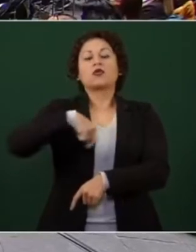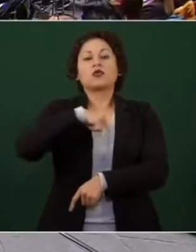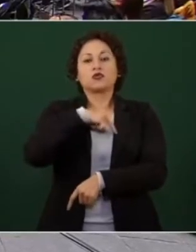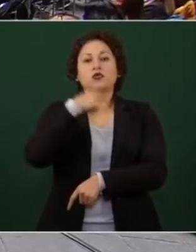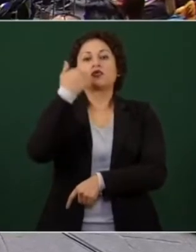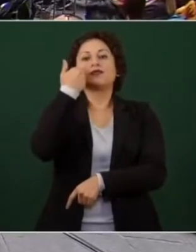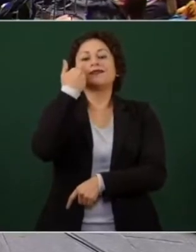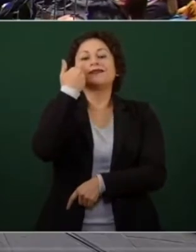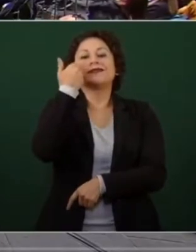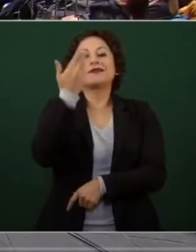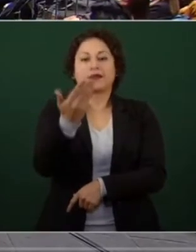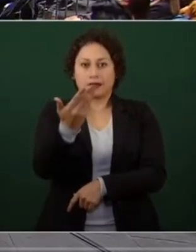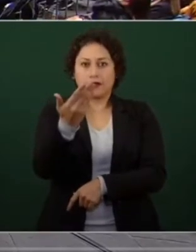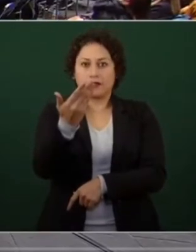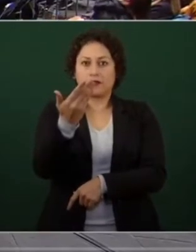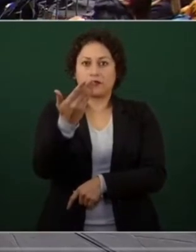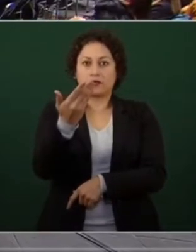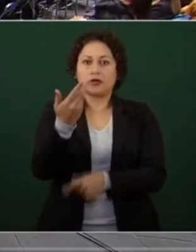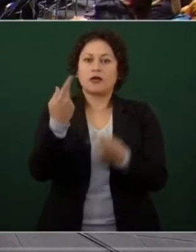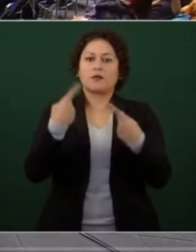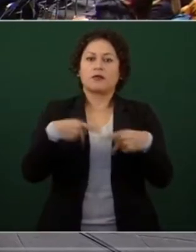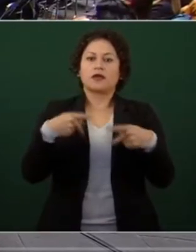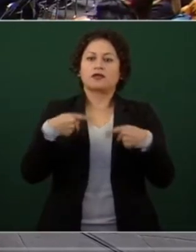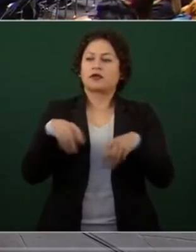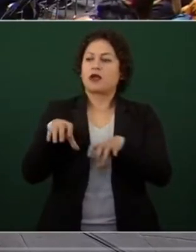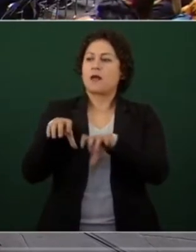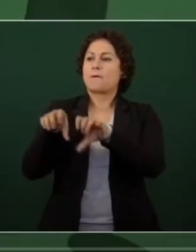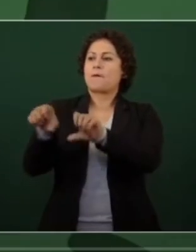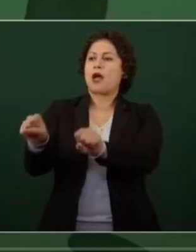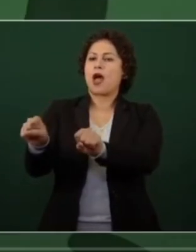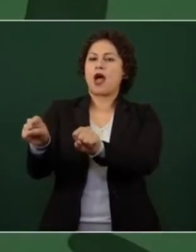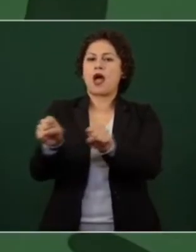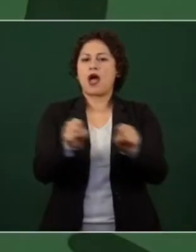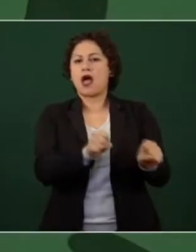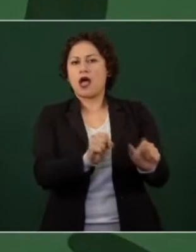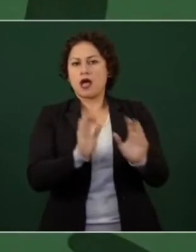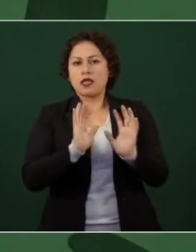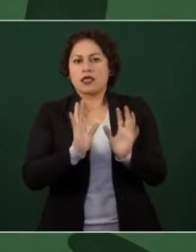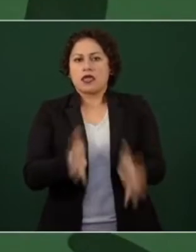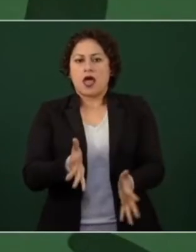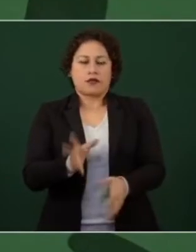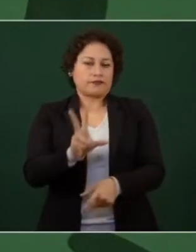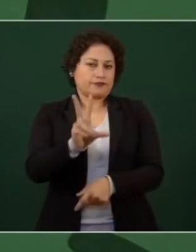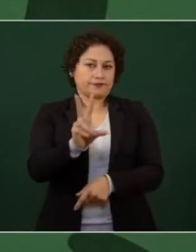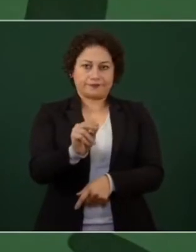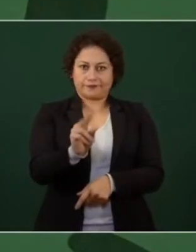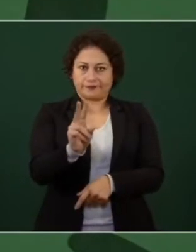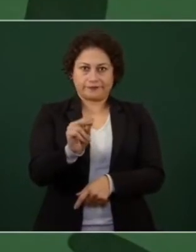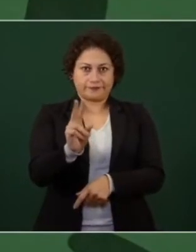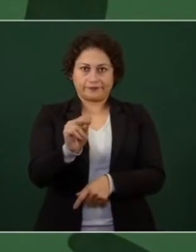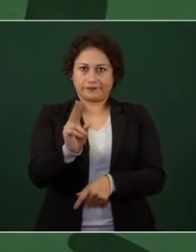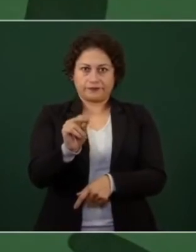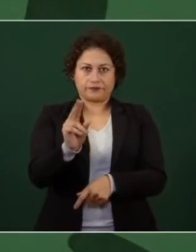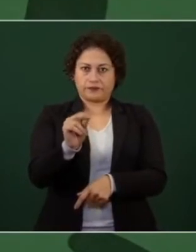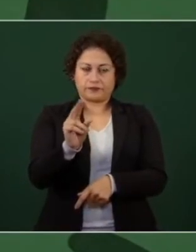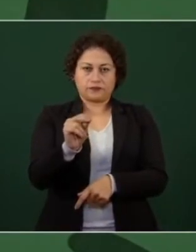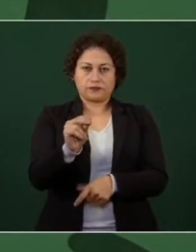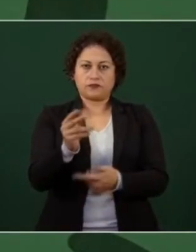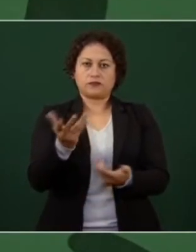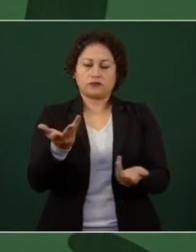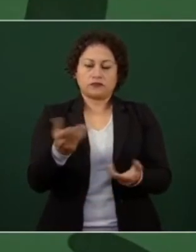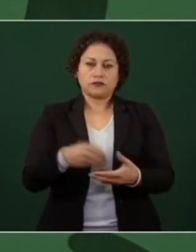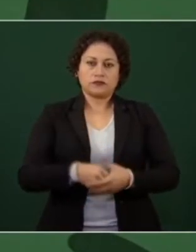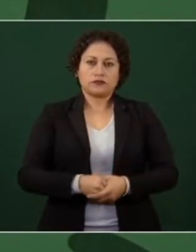en los detenidos hasta ahora aun cuando